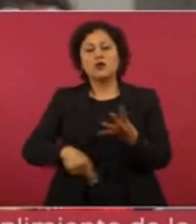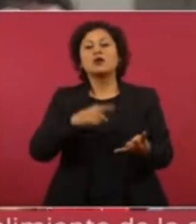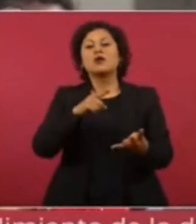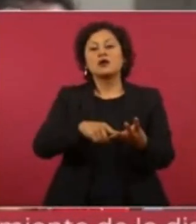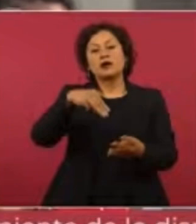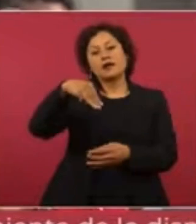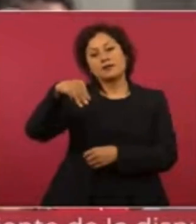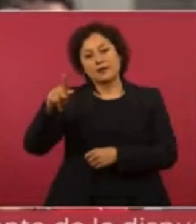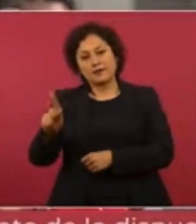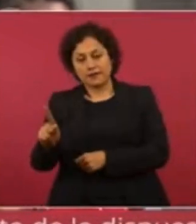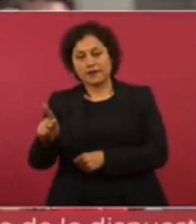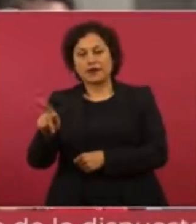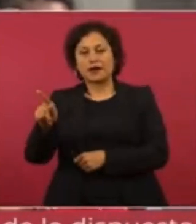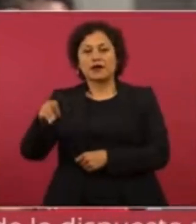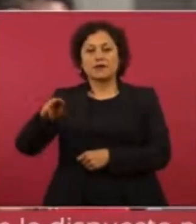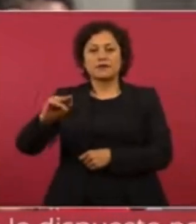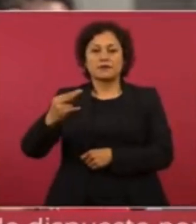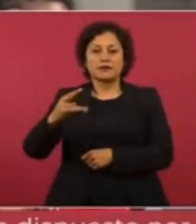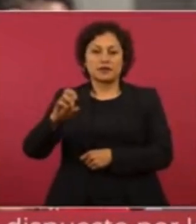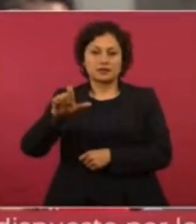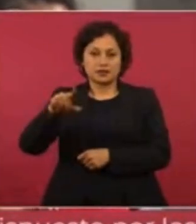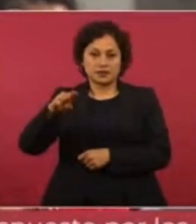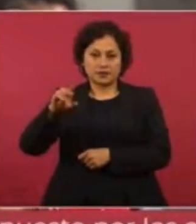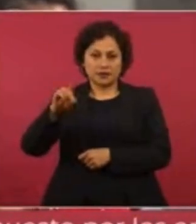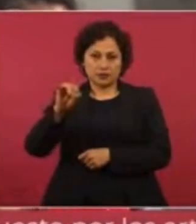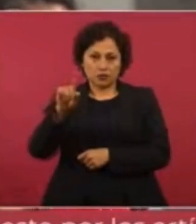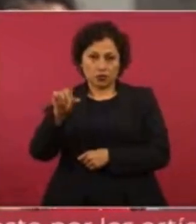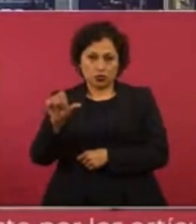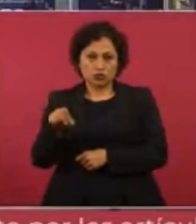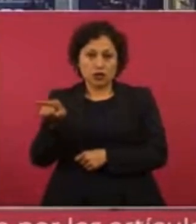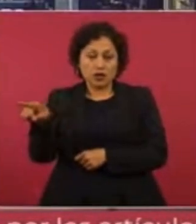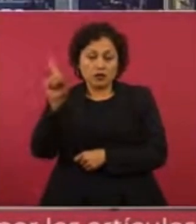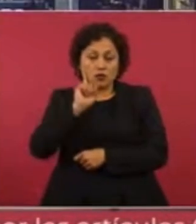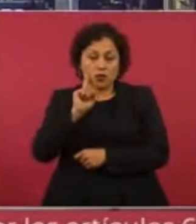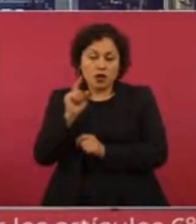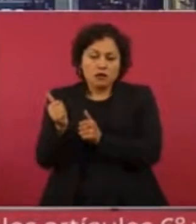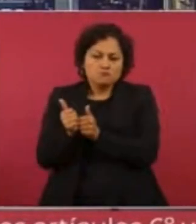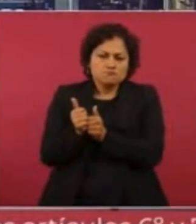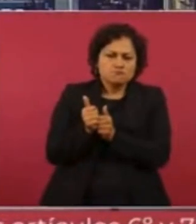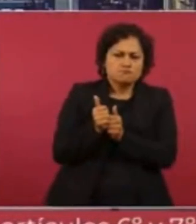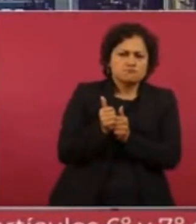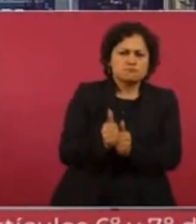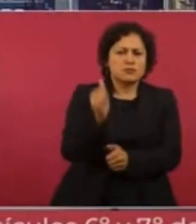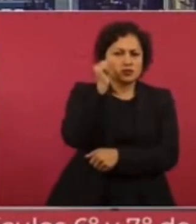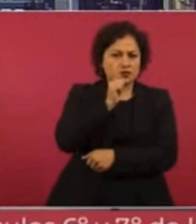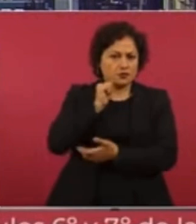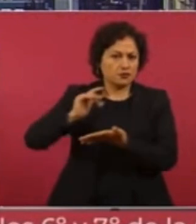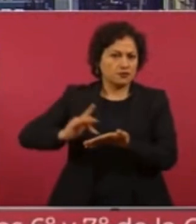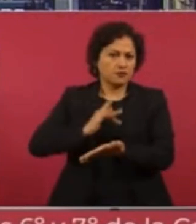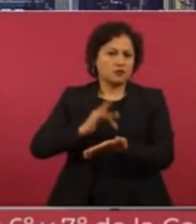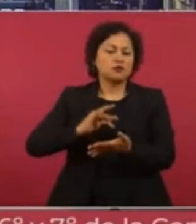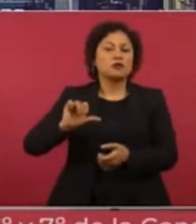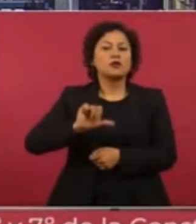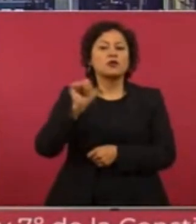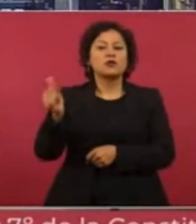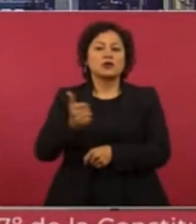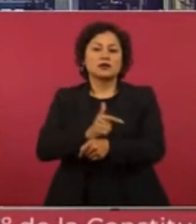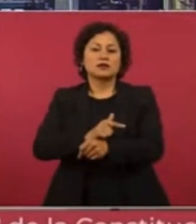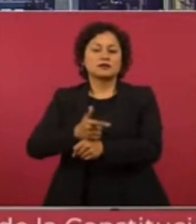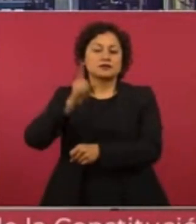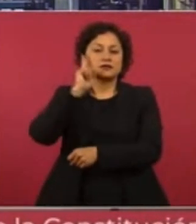Público, Michelle Mendoza, quien me ha acompañado en este proceso, junto a la licenciada Teresa Ferrar.